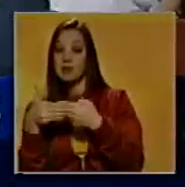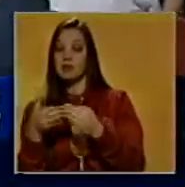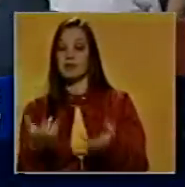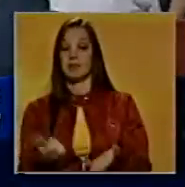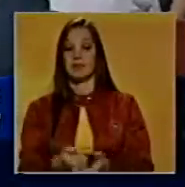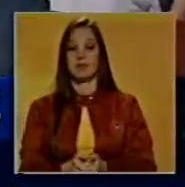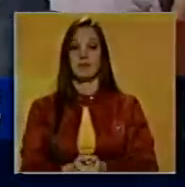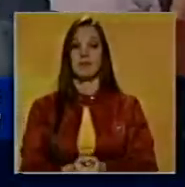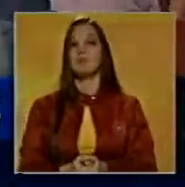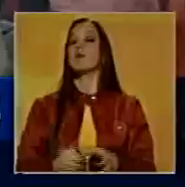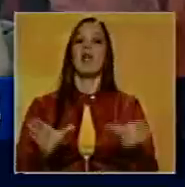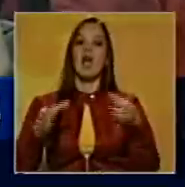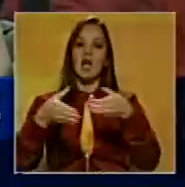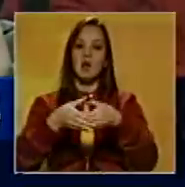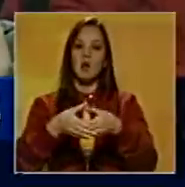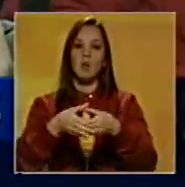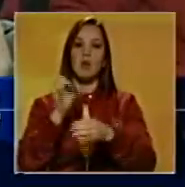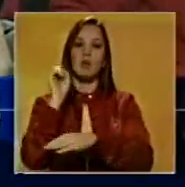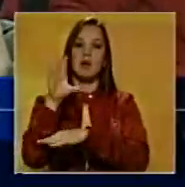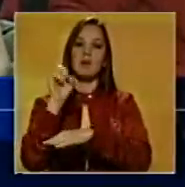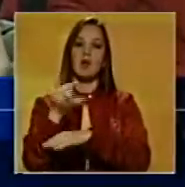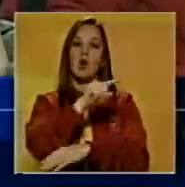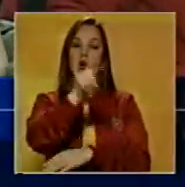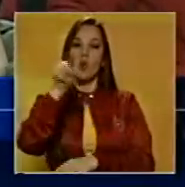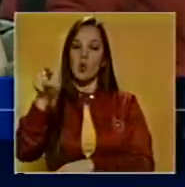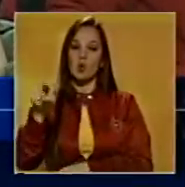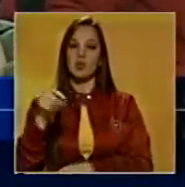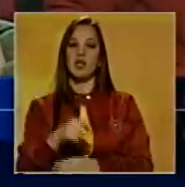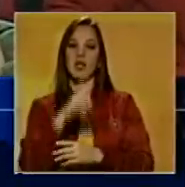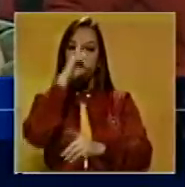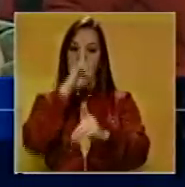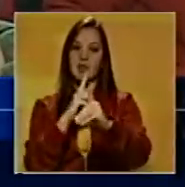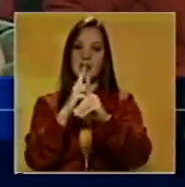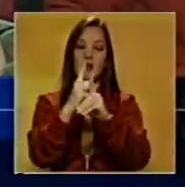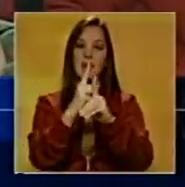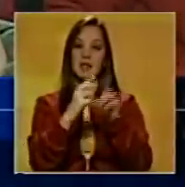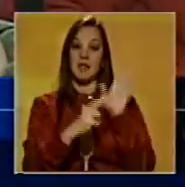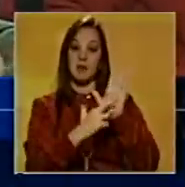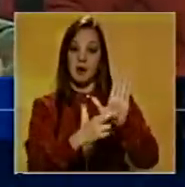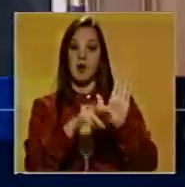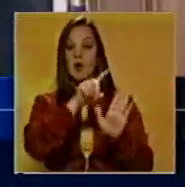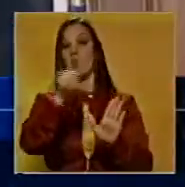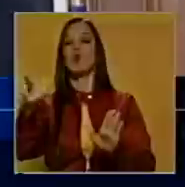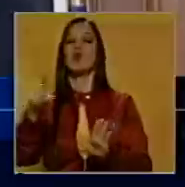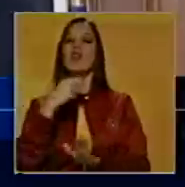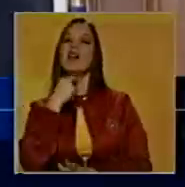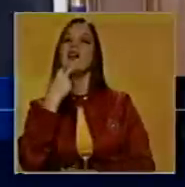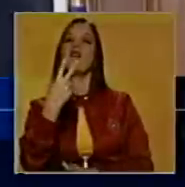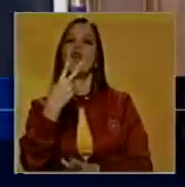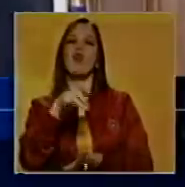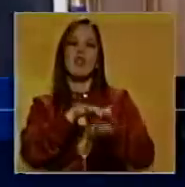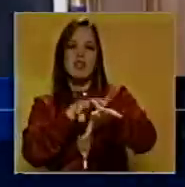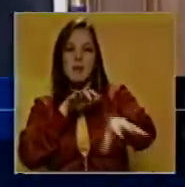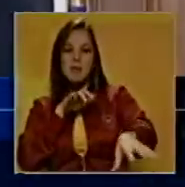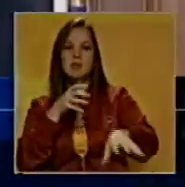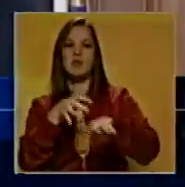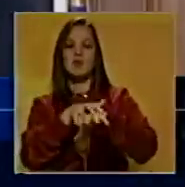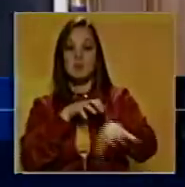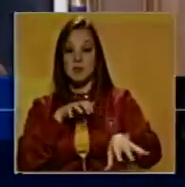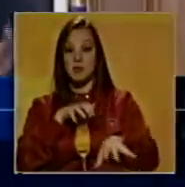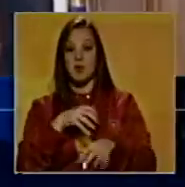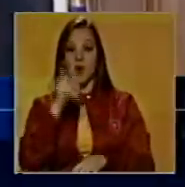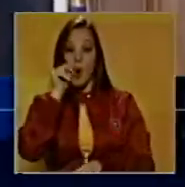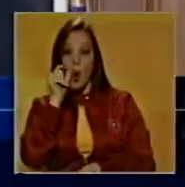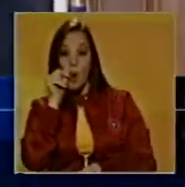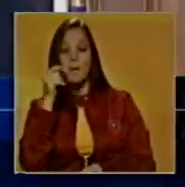El bloque parlamentario que ustedes dignamente representan, ustedes llevan la voz de millones, de millones de